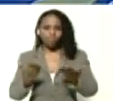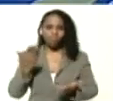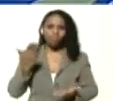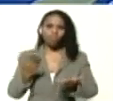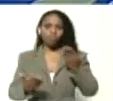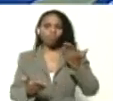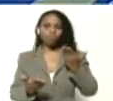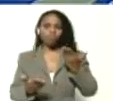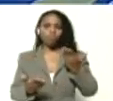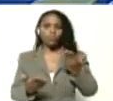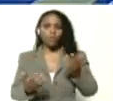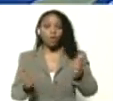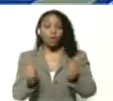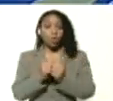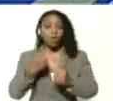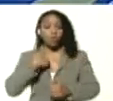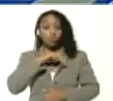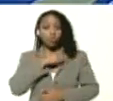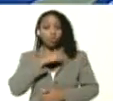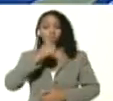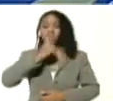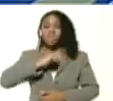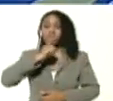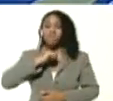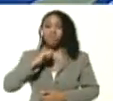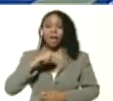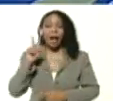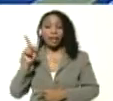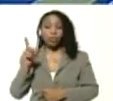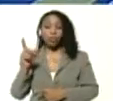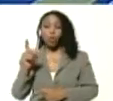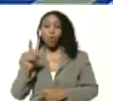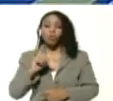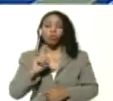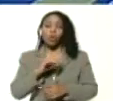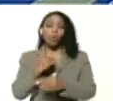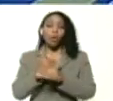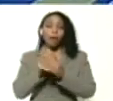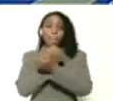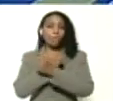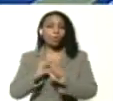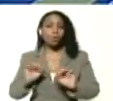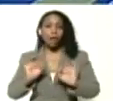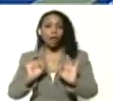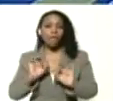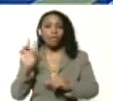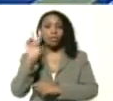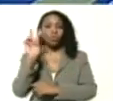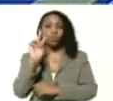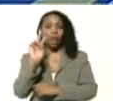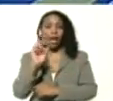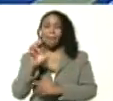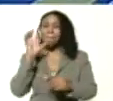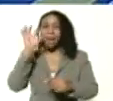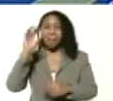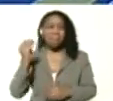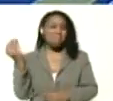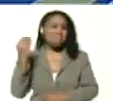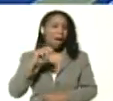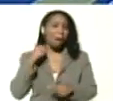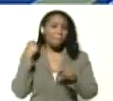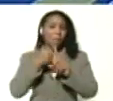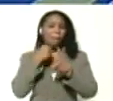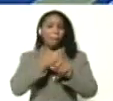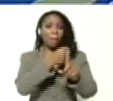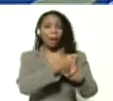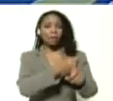con que hemos resistido hubiera sido imposible vamos a pensarlo en serio Venezuela es el país más agredido asediado y